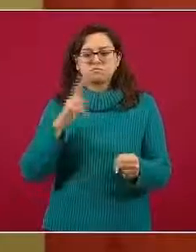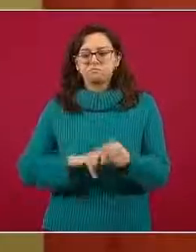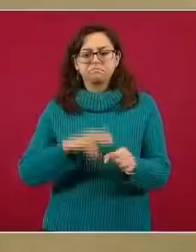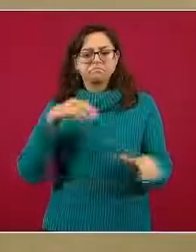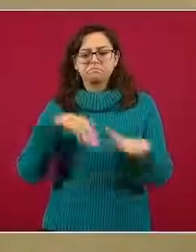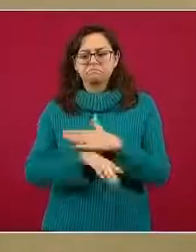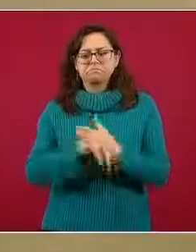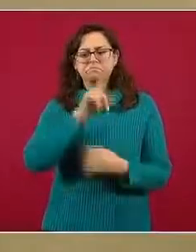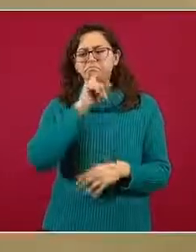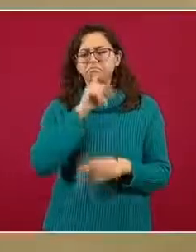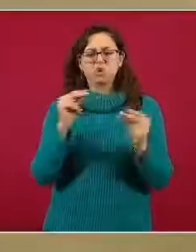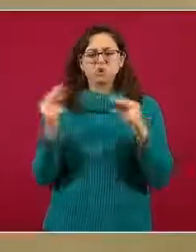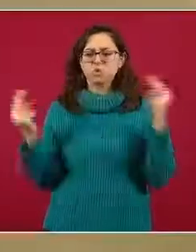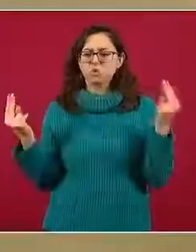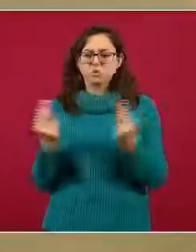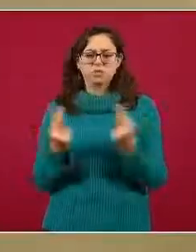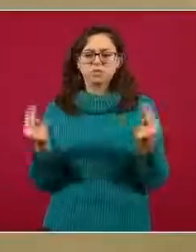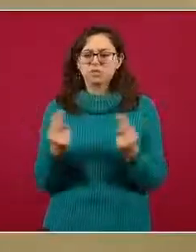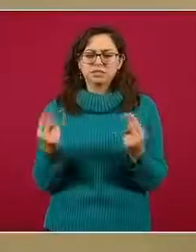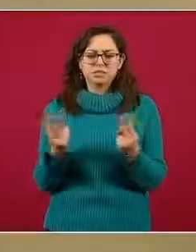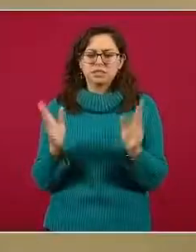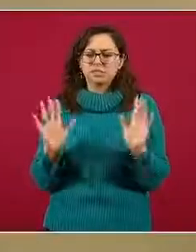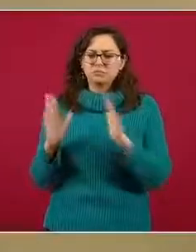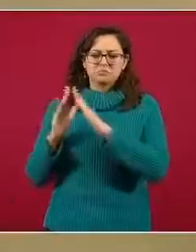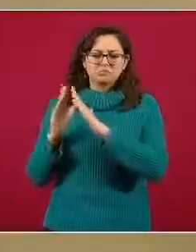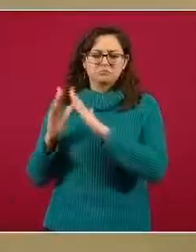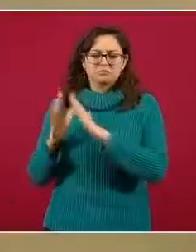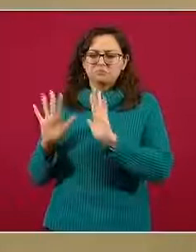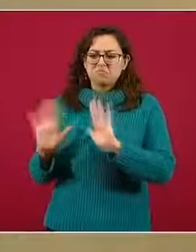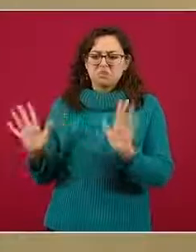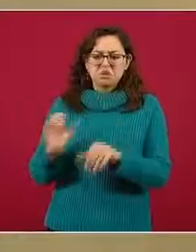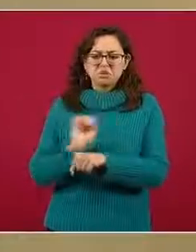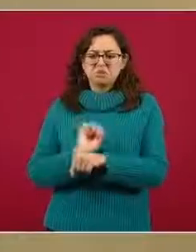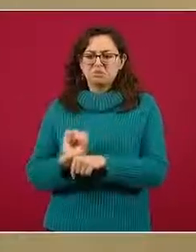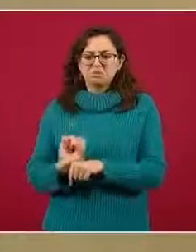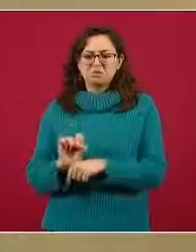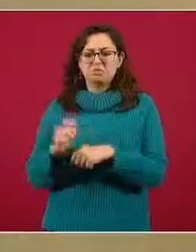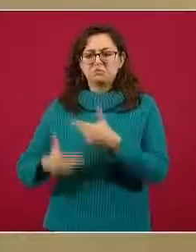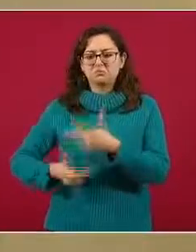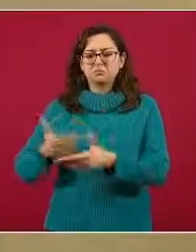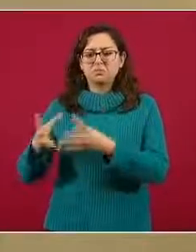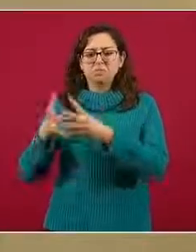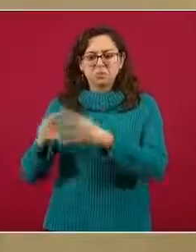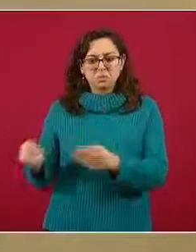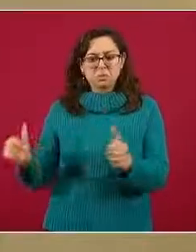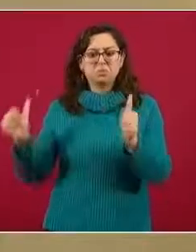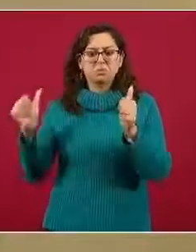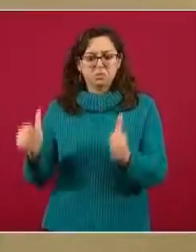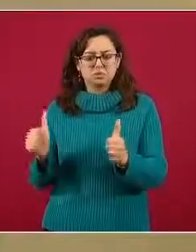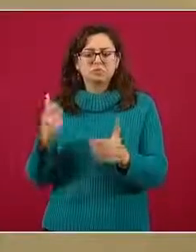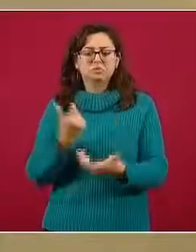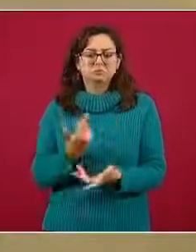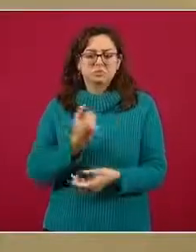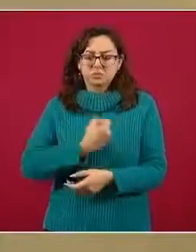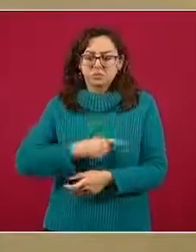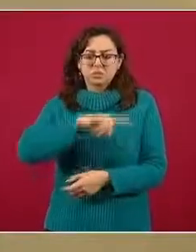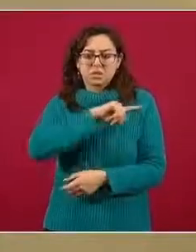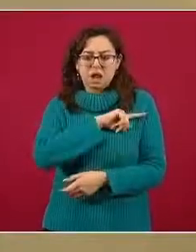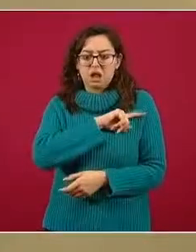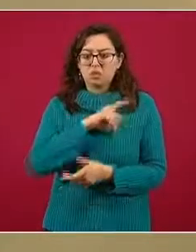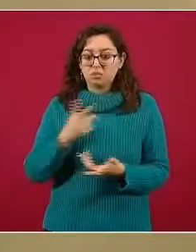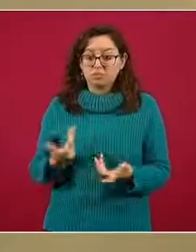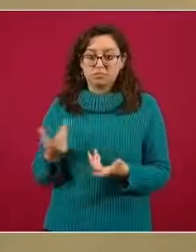los servicios de salud para recibir una atención médica por un cuadro lo suficientemente leve que se